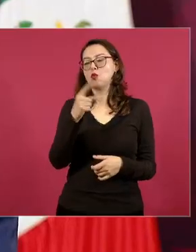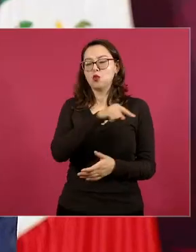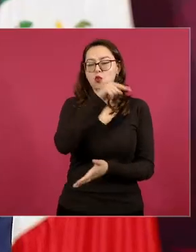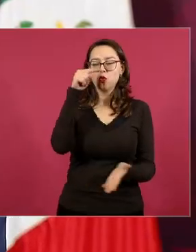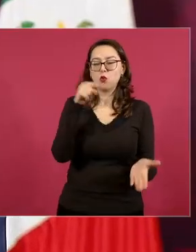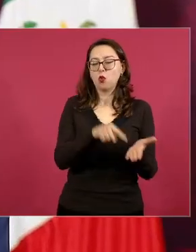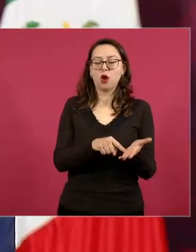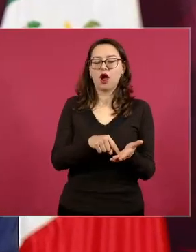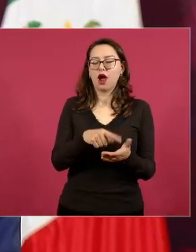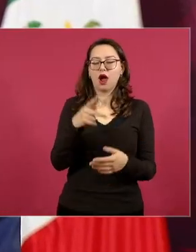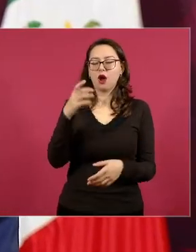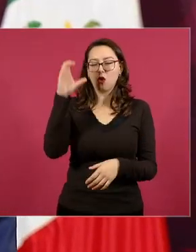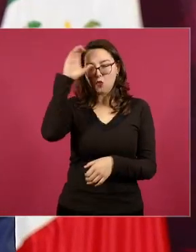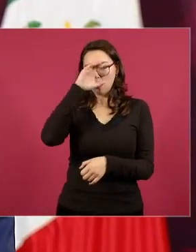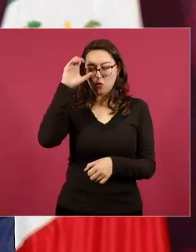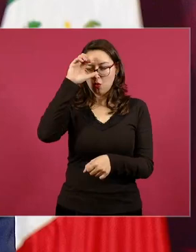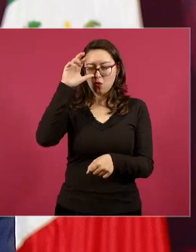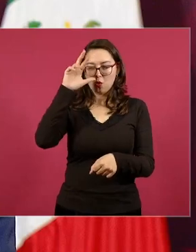es el pueblo de Oaxaca